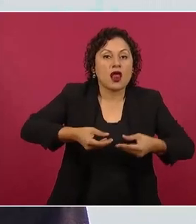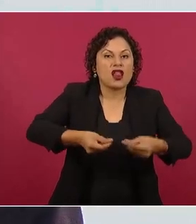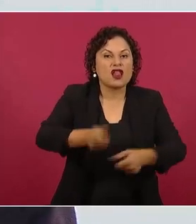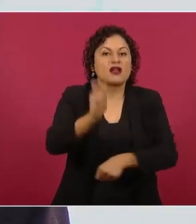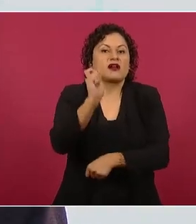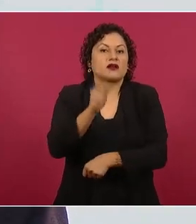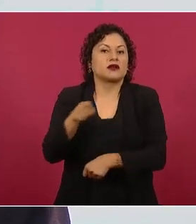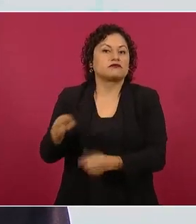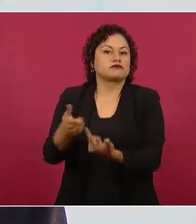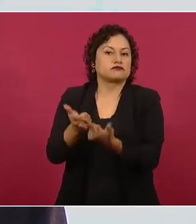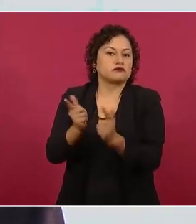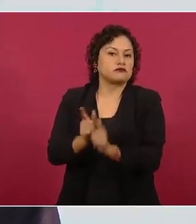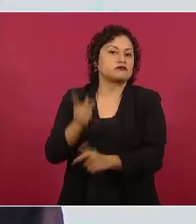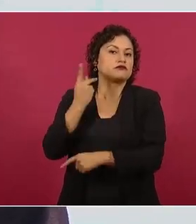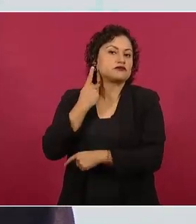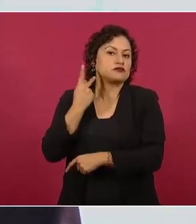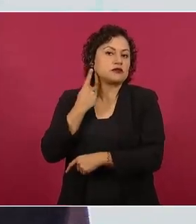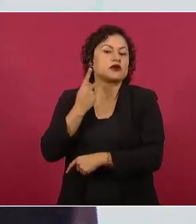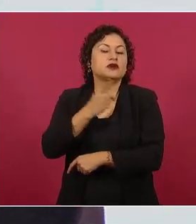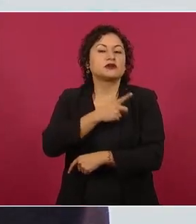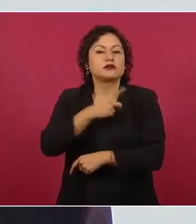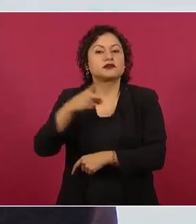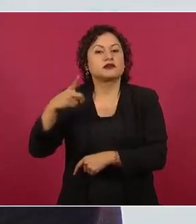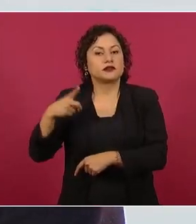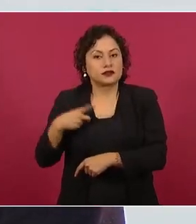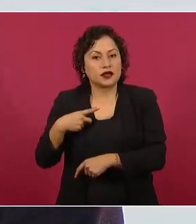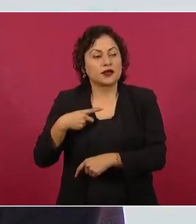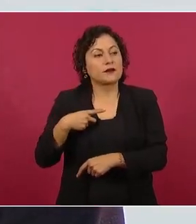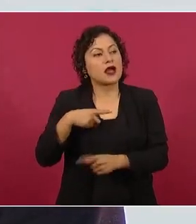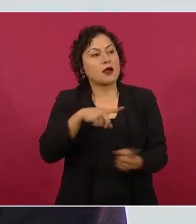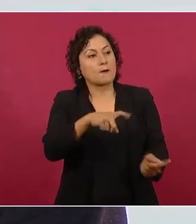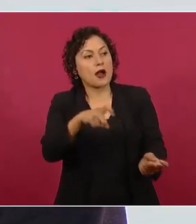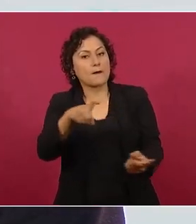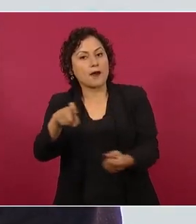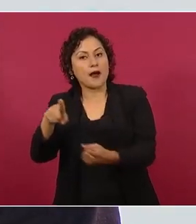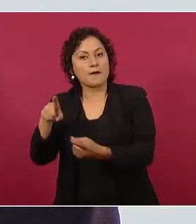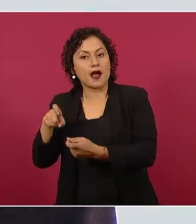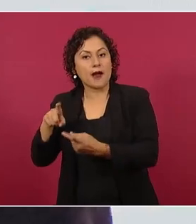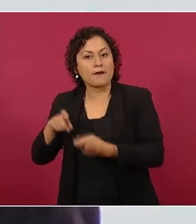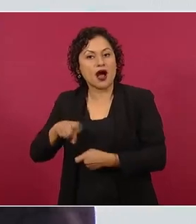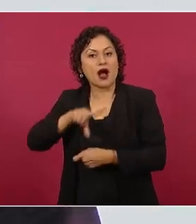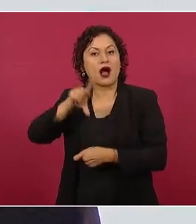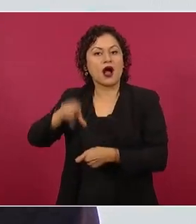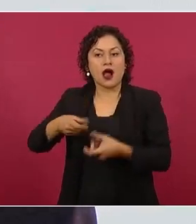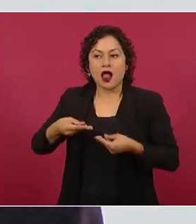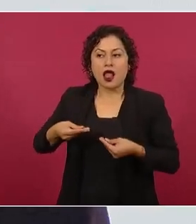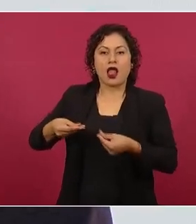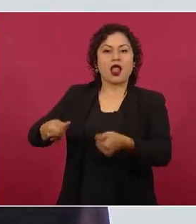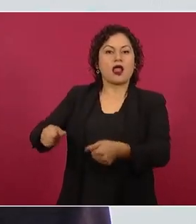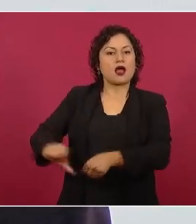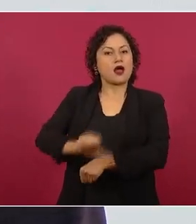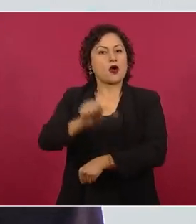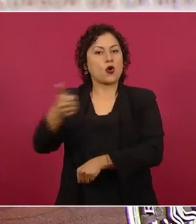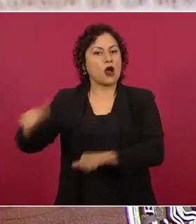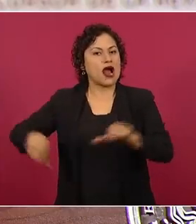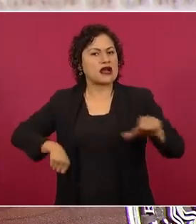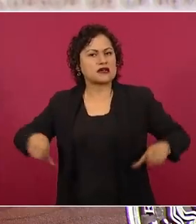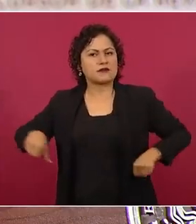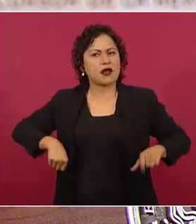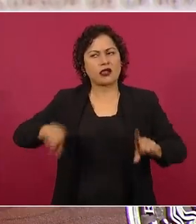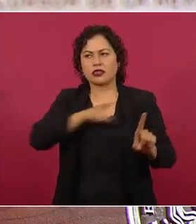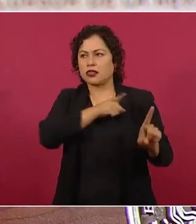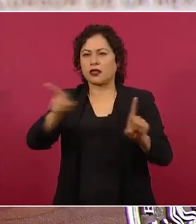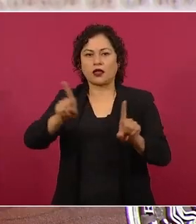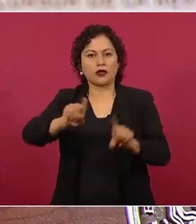se abstengan de cobrar cuotas y gasten dinero en actividades que no están vinculadas a la